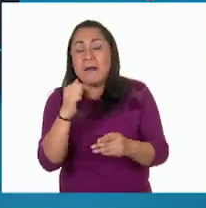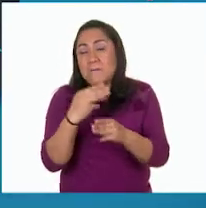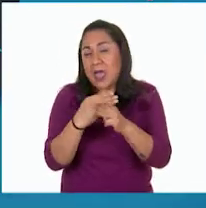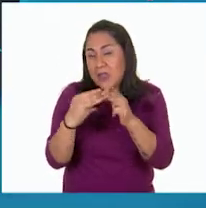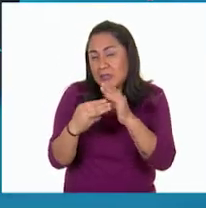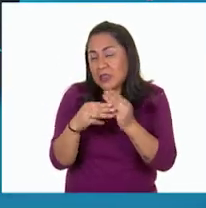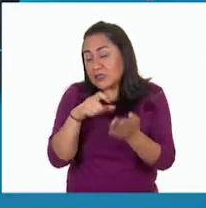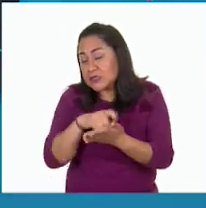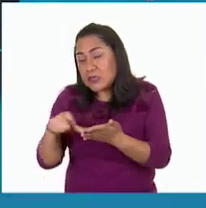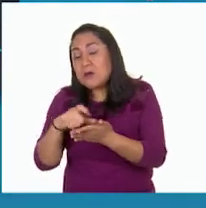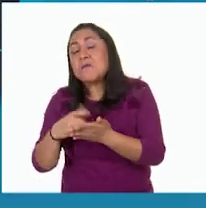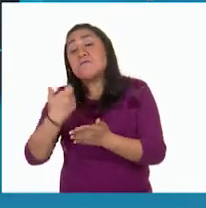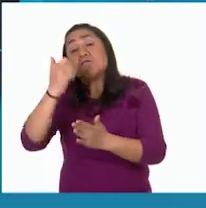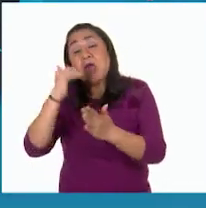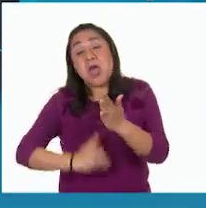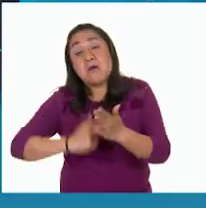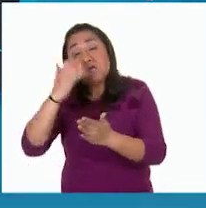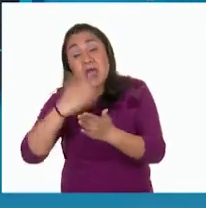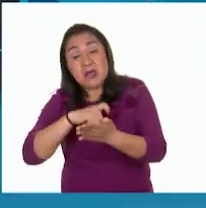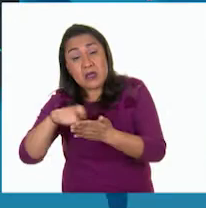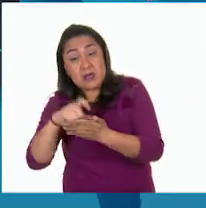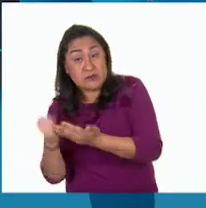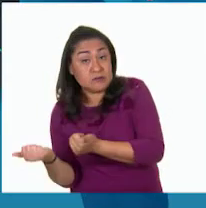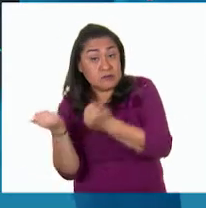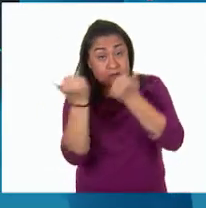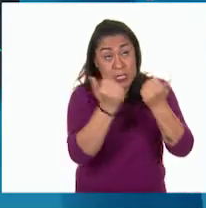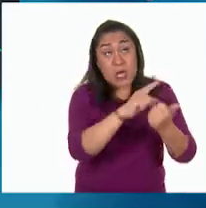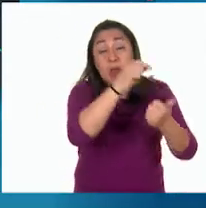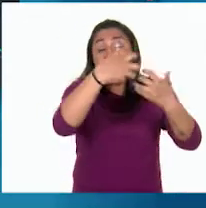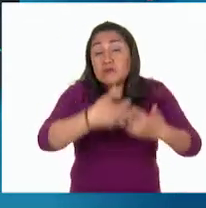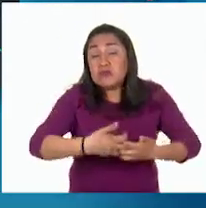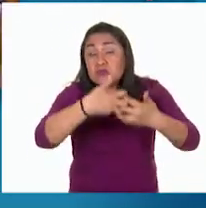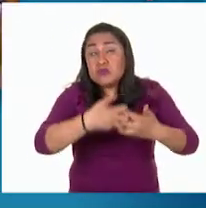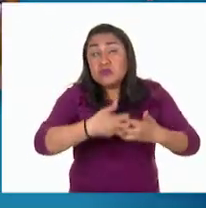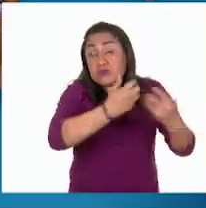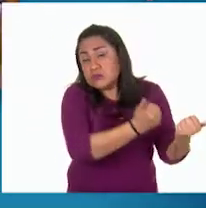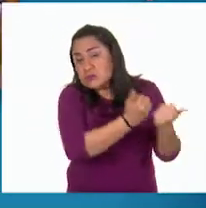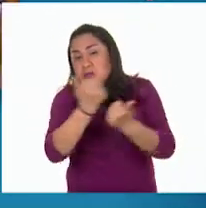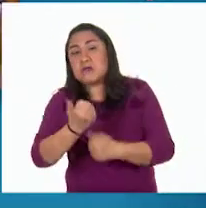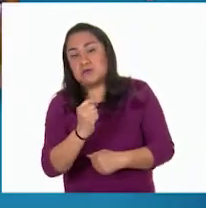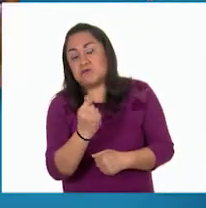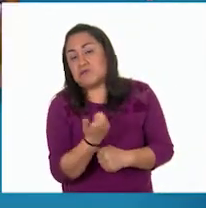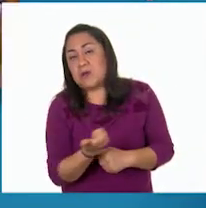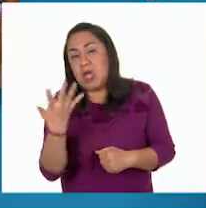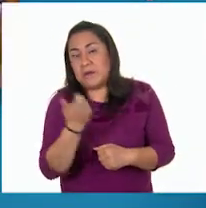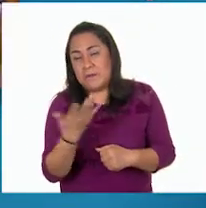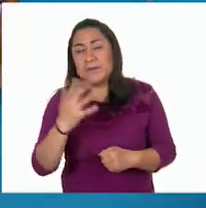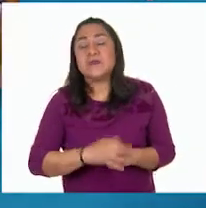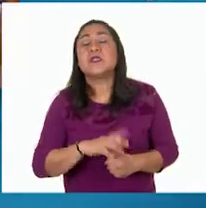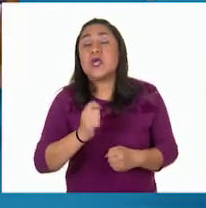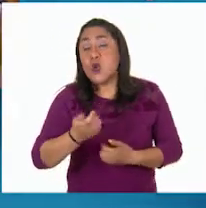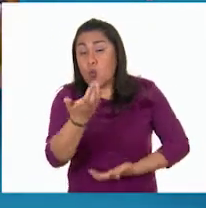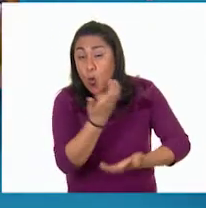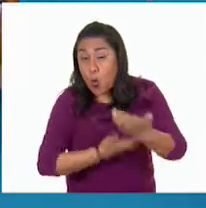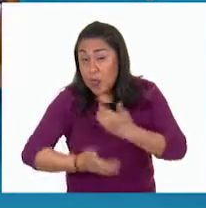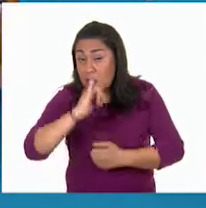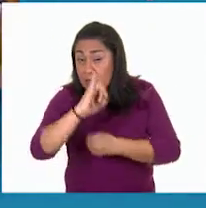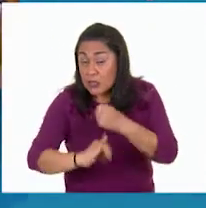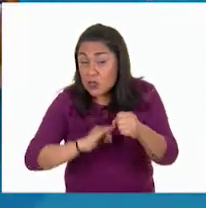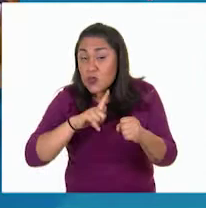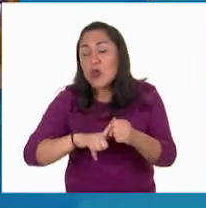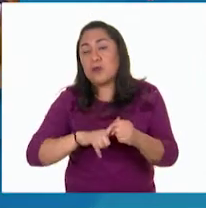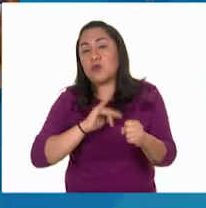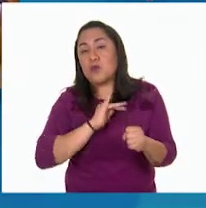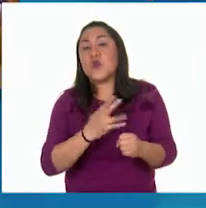primas se venden a precios bajos y los productos elaborados a precios altos. El comercio internacional aumenta la